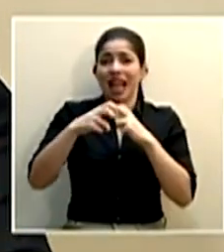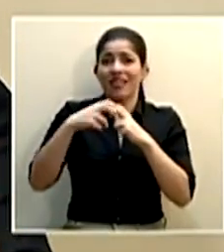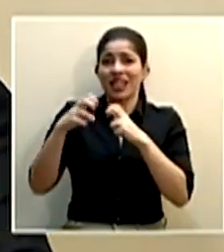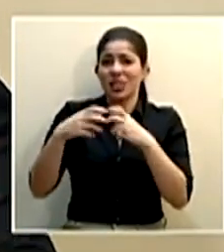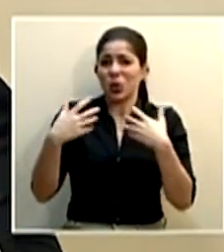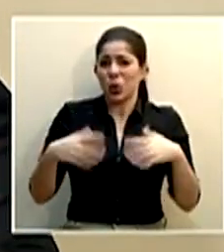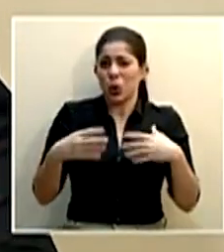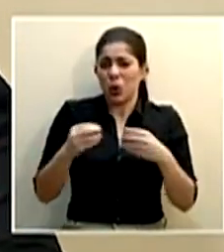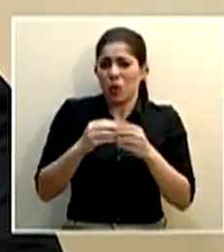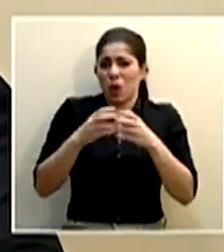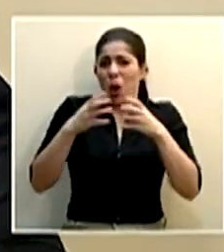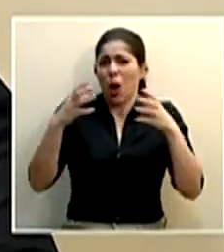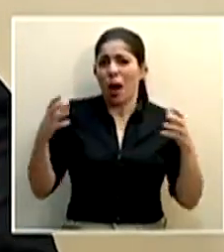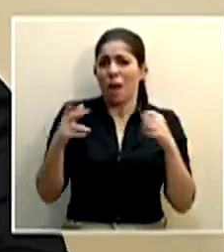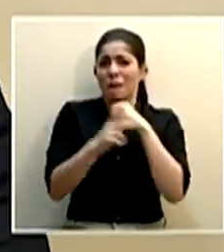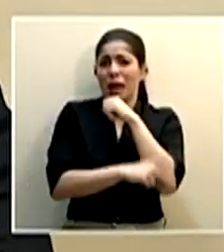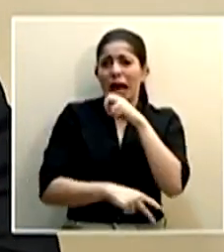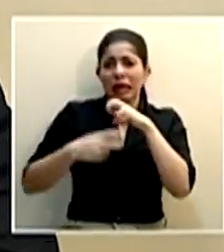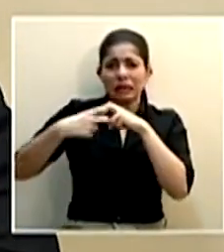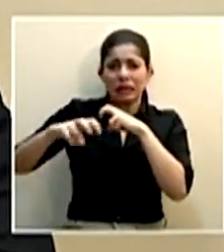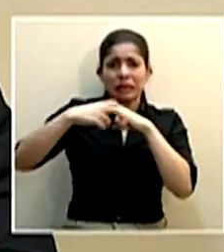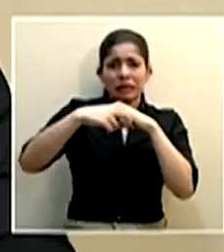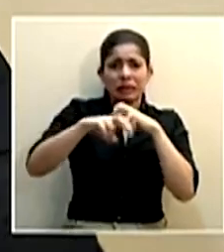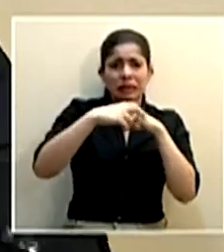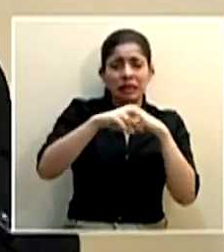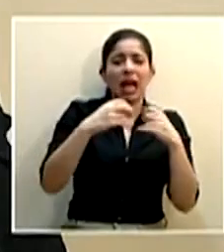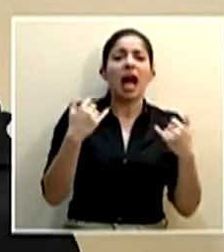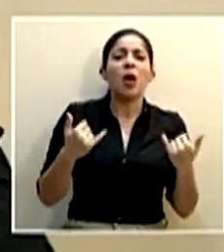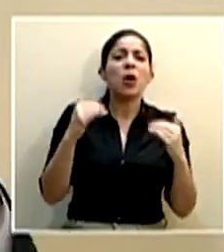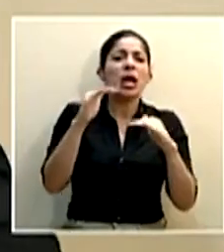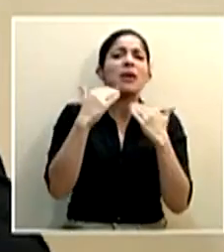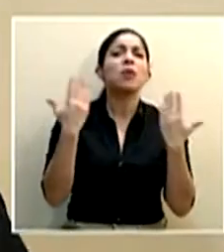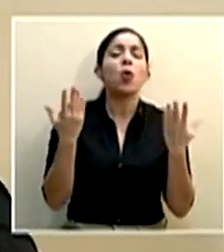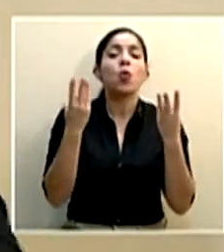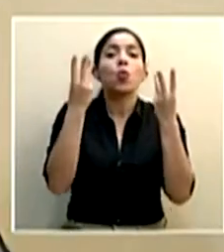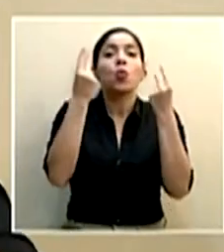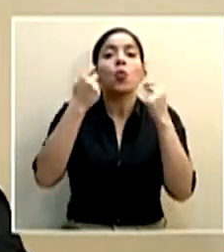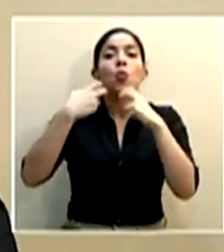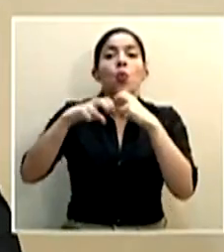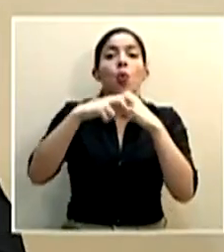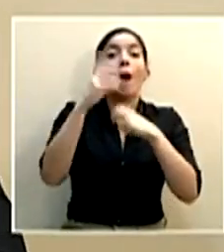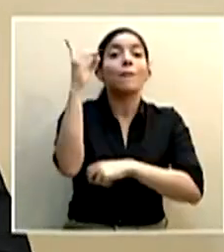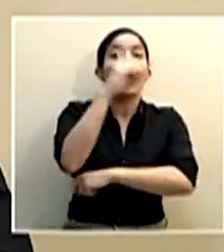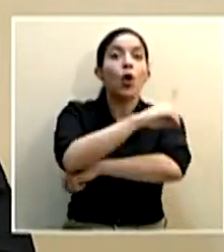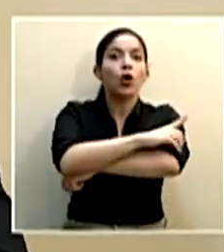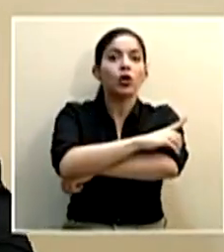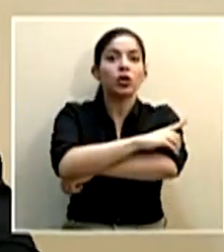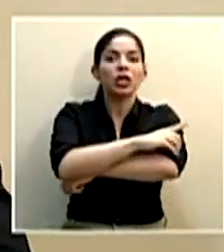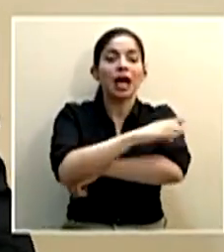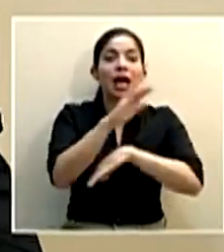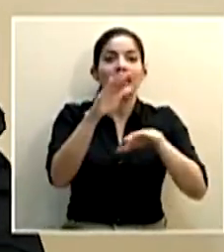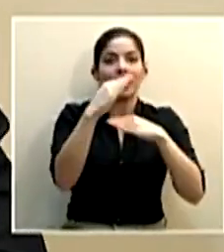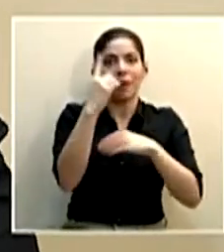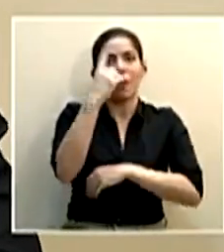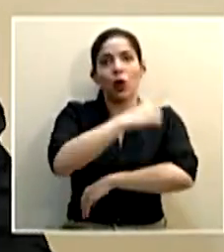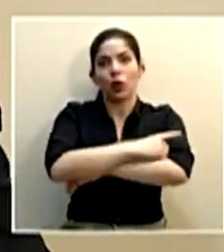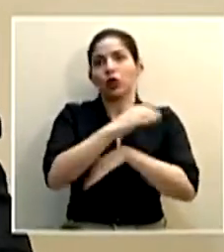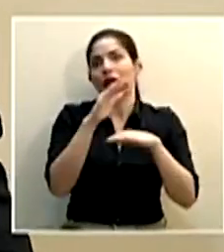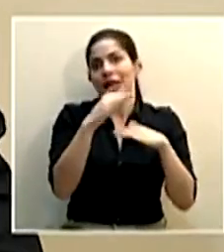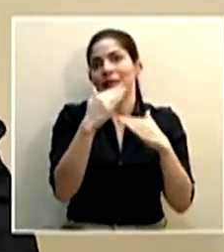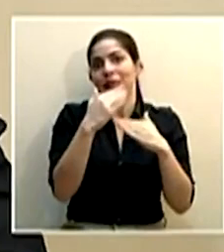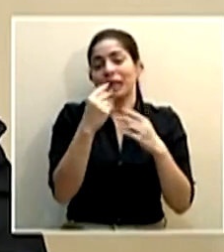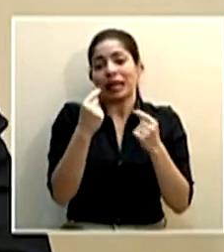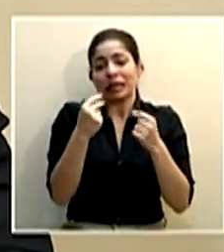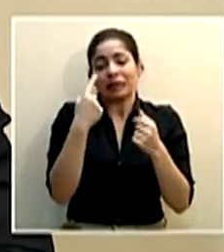grandes que se ha hecho en el país. Hoy la limitación es el número de transacciones diarias que se pueden hacer y esa es la limitación real y se ha